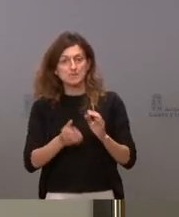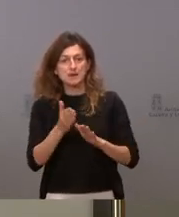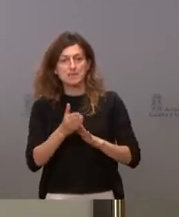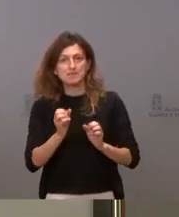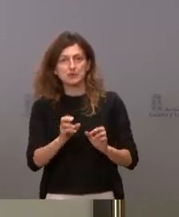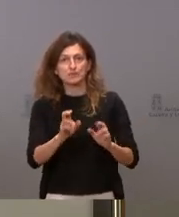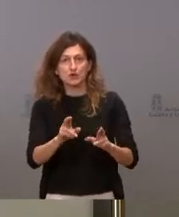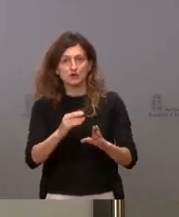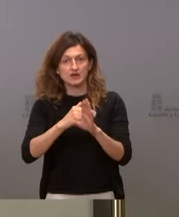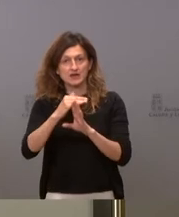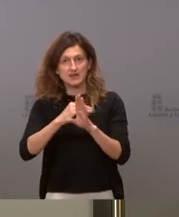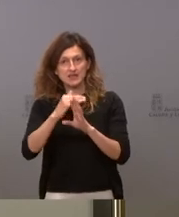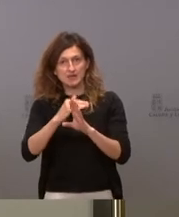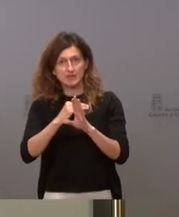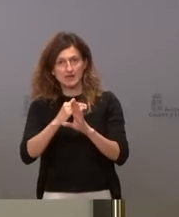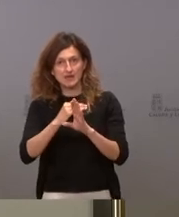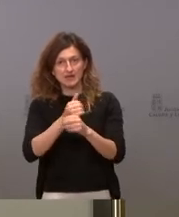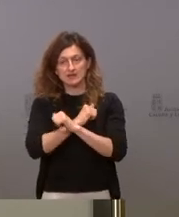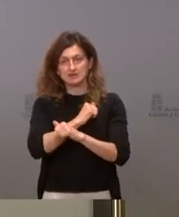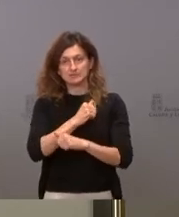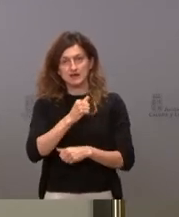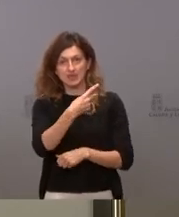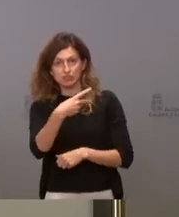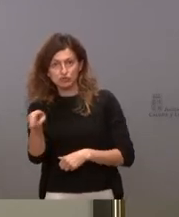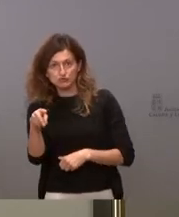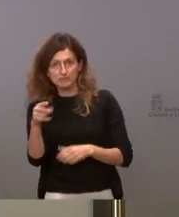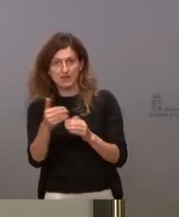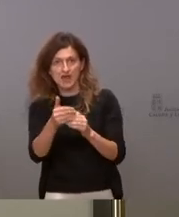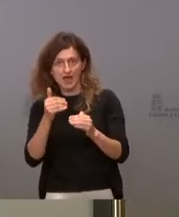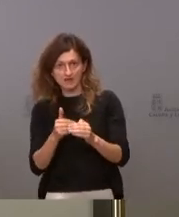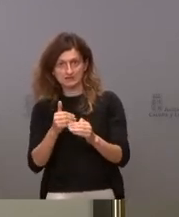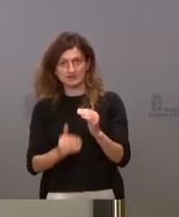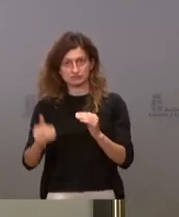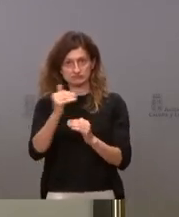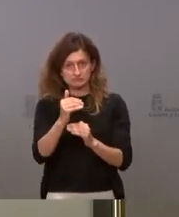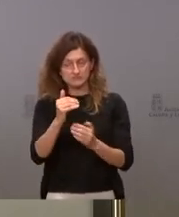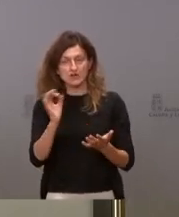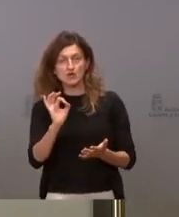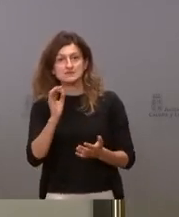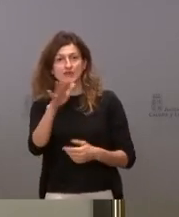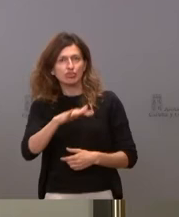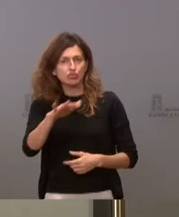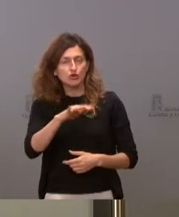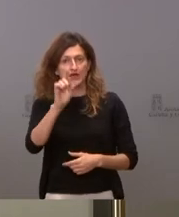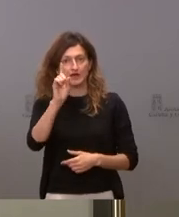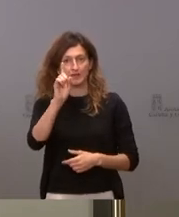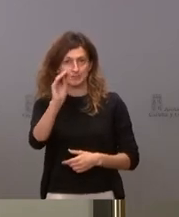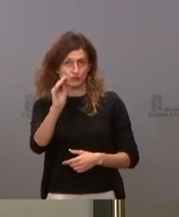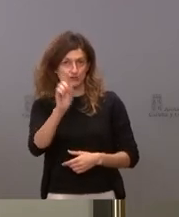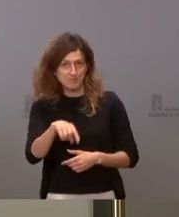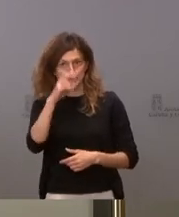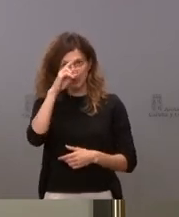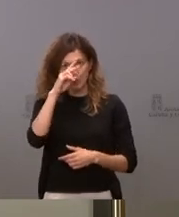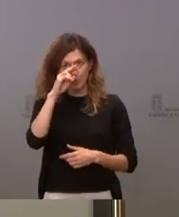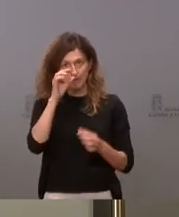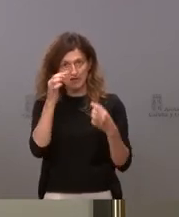nivel no esperaría los 14 días, como es habitual en este caso. Y si hay alguna zona que preocupa en concreto y